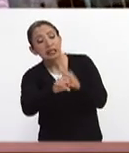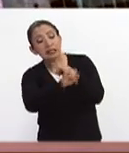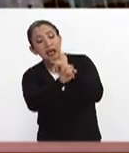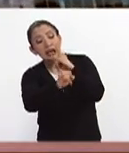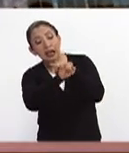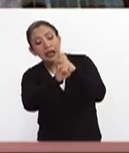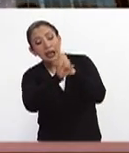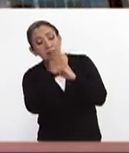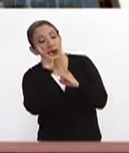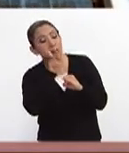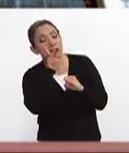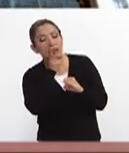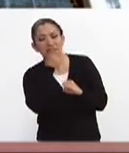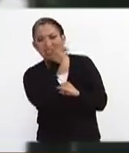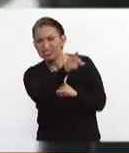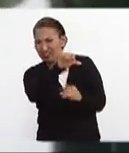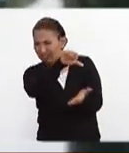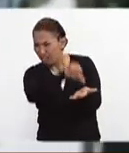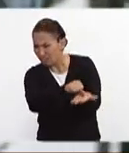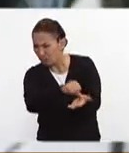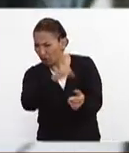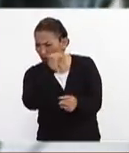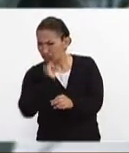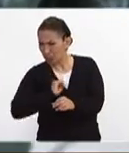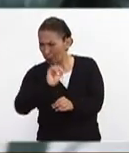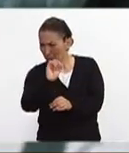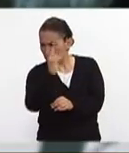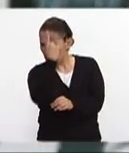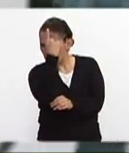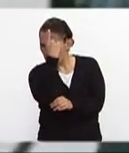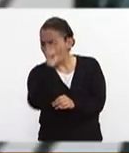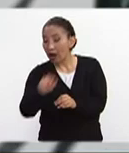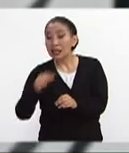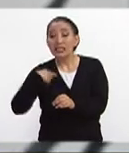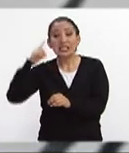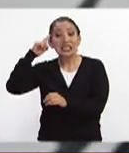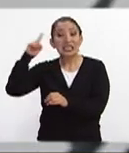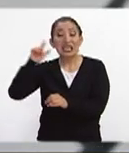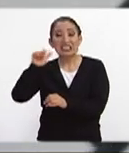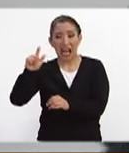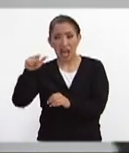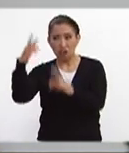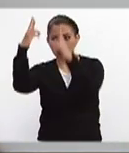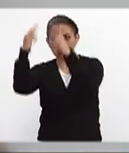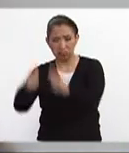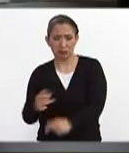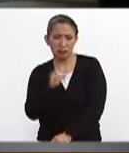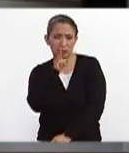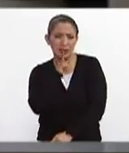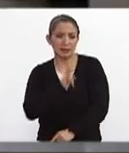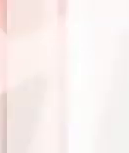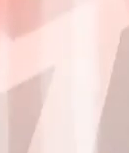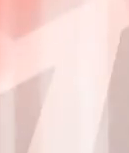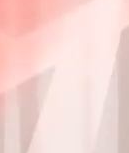redes sociales desmintió que el centro médico siglo XXI y el hospital de Zaragoza estén en riesgo de colapso